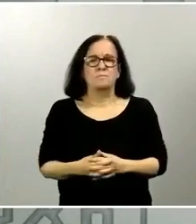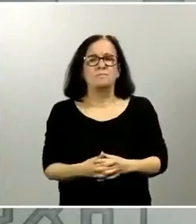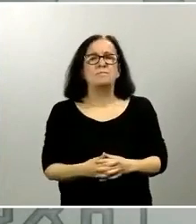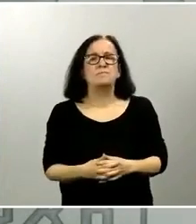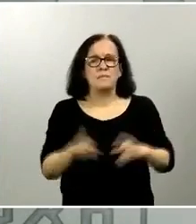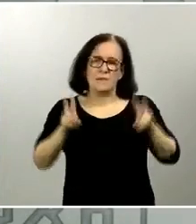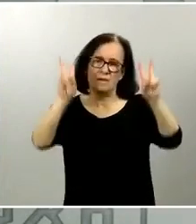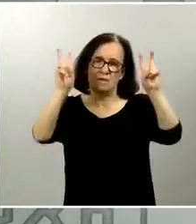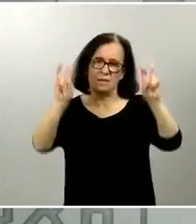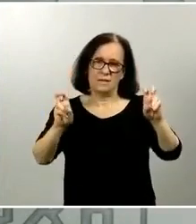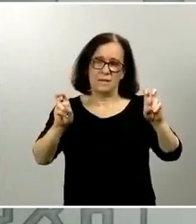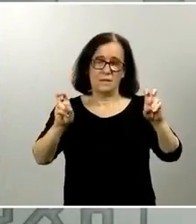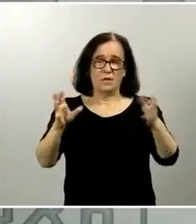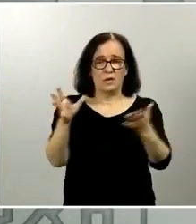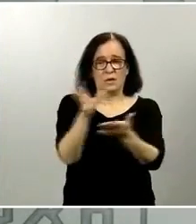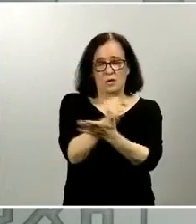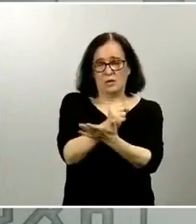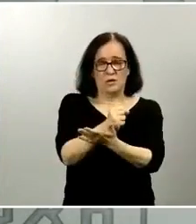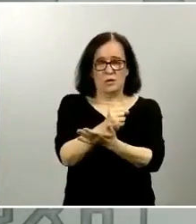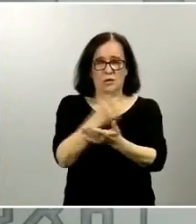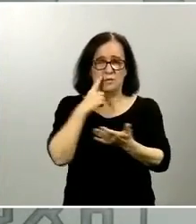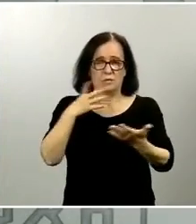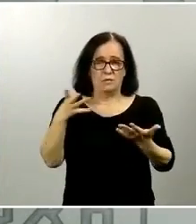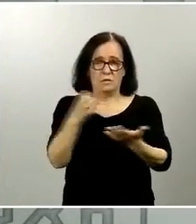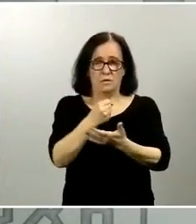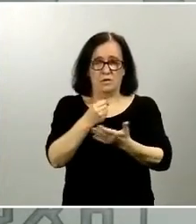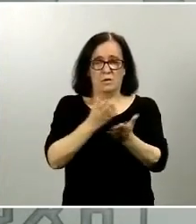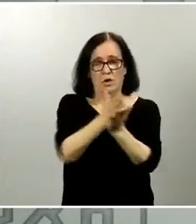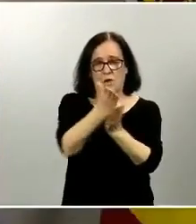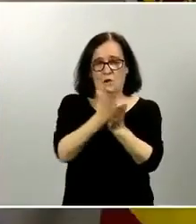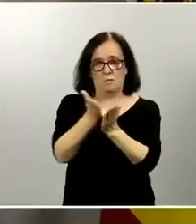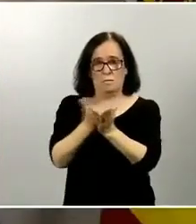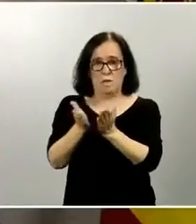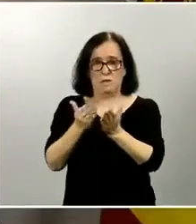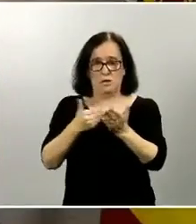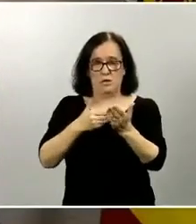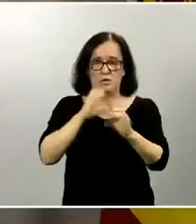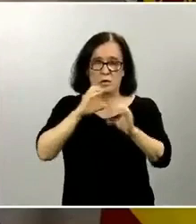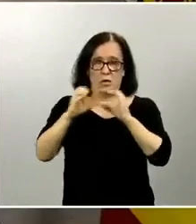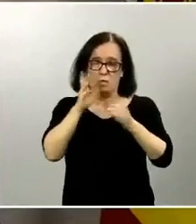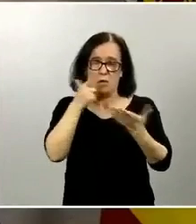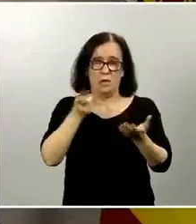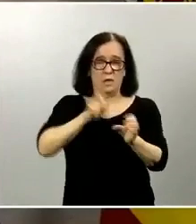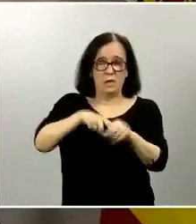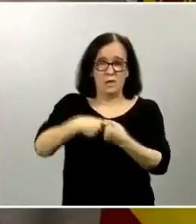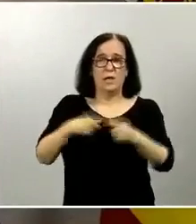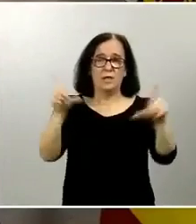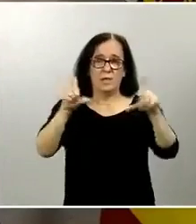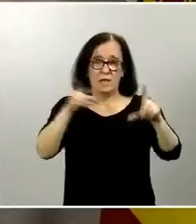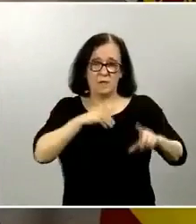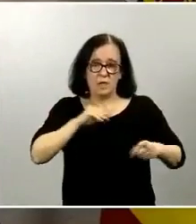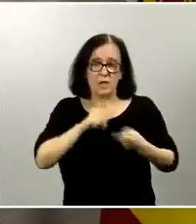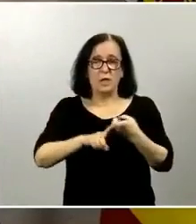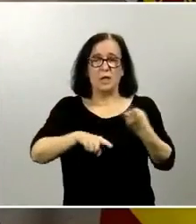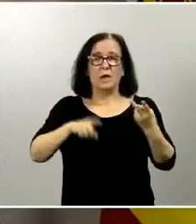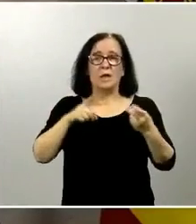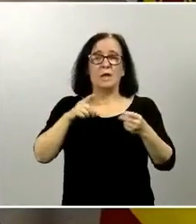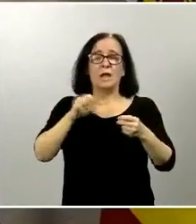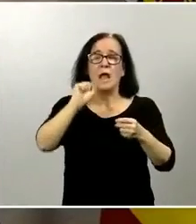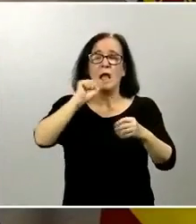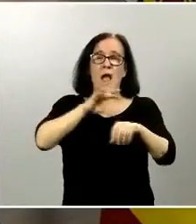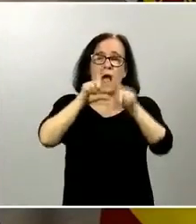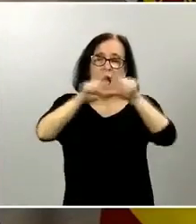estaba en boca de prácticamente la totalidad de los medios que participan en este canal Televisión Española ha preguntado por ello la agencia EFE también